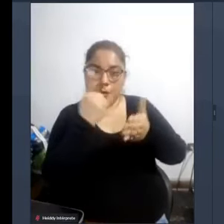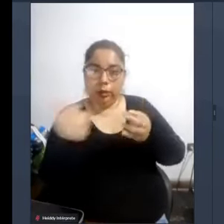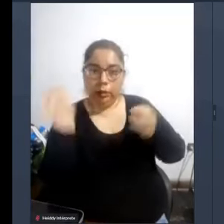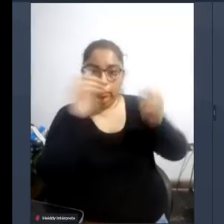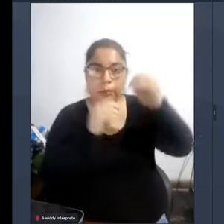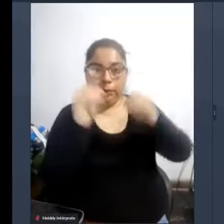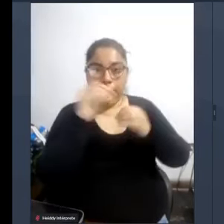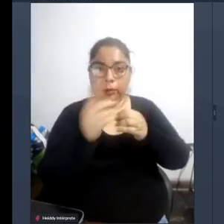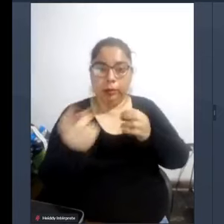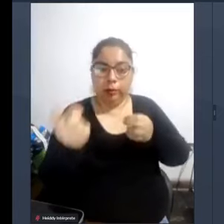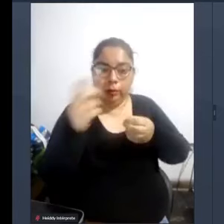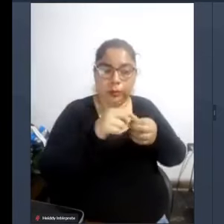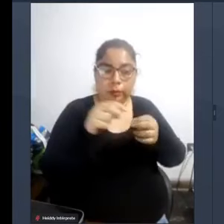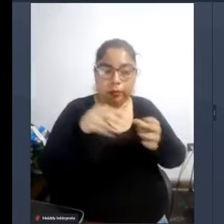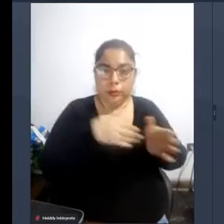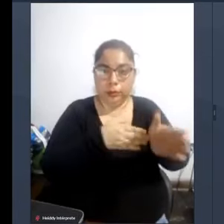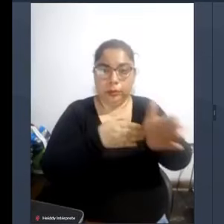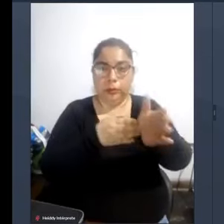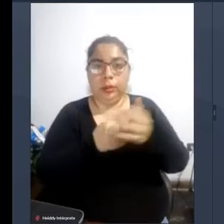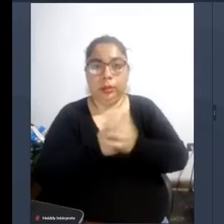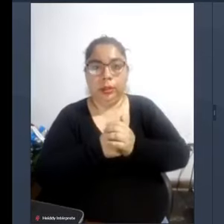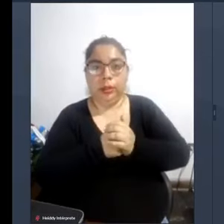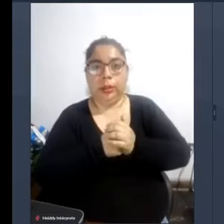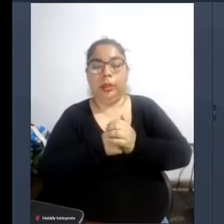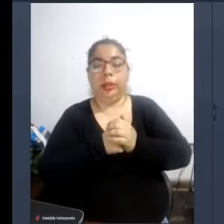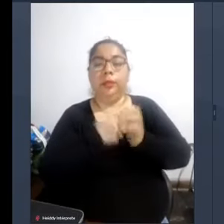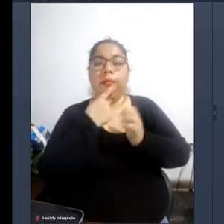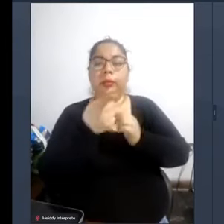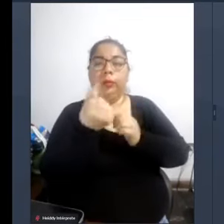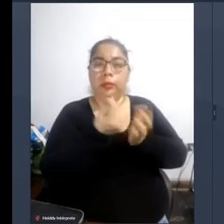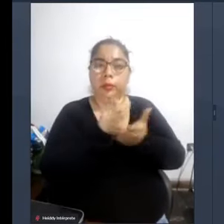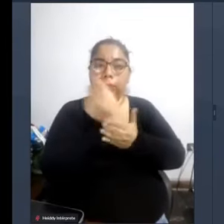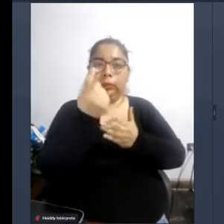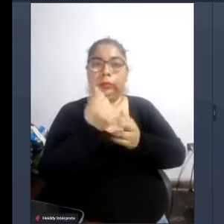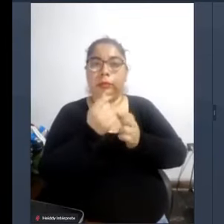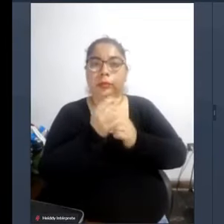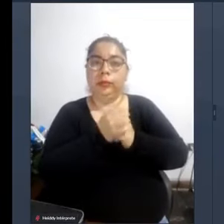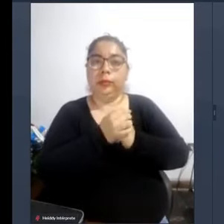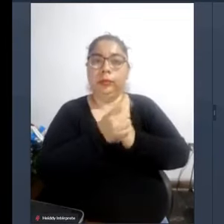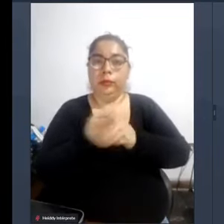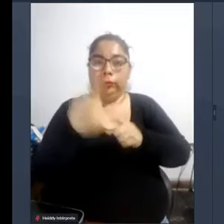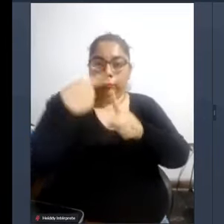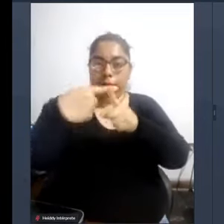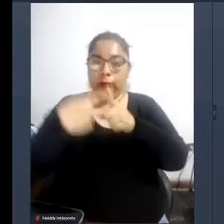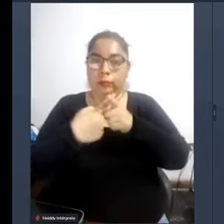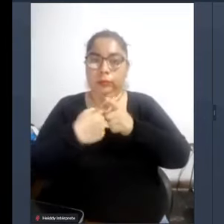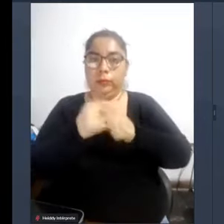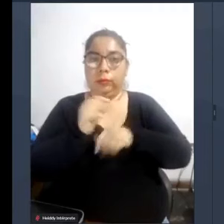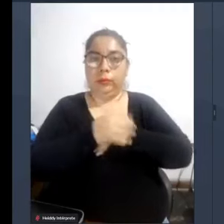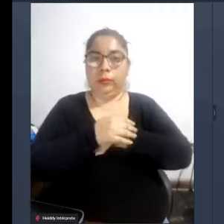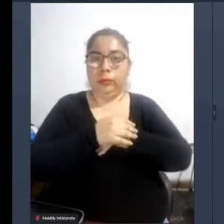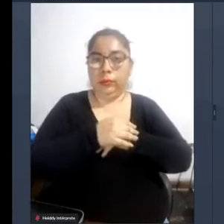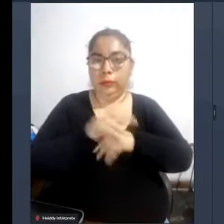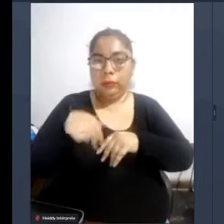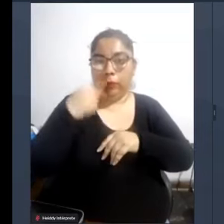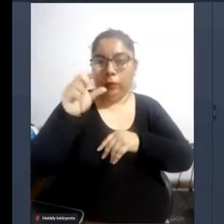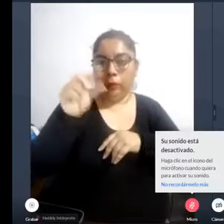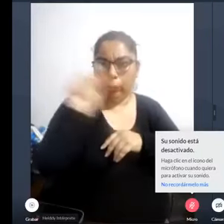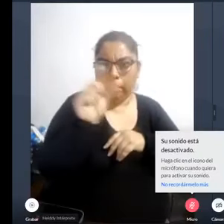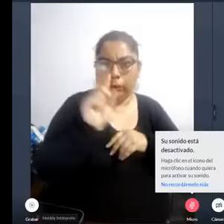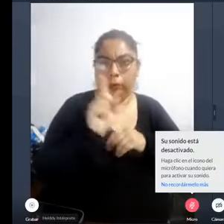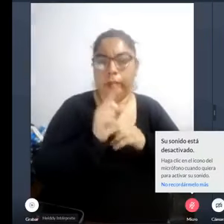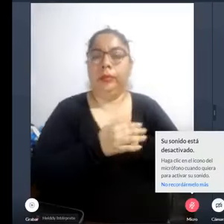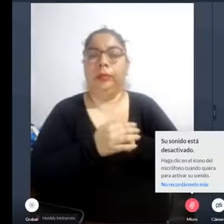incluimos las medidas de accesibilidad el costo termina siendo el costo adicional termina siendo no un costo significativo